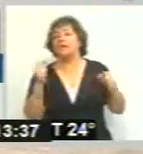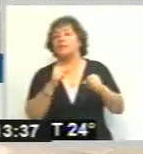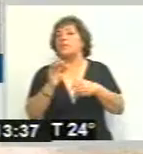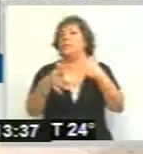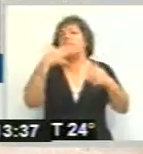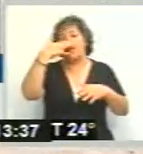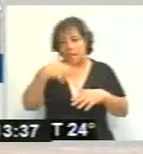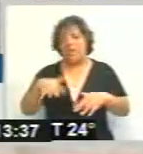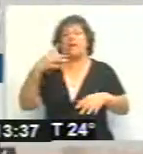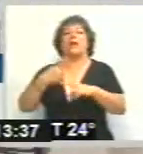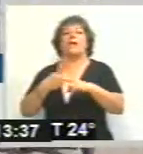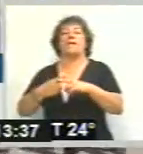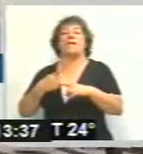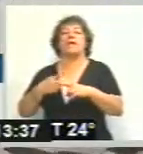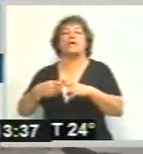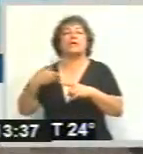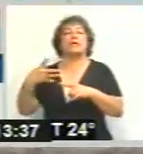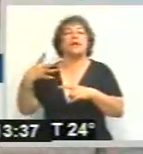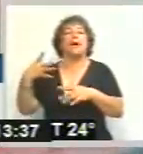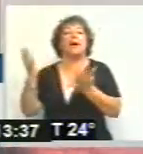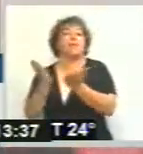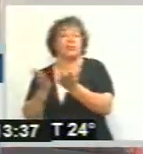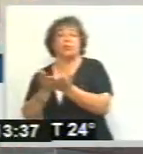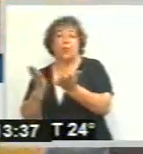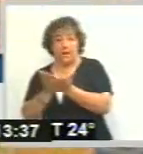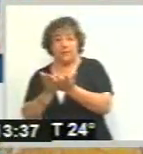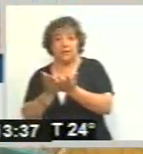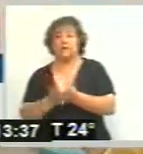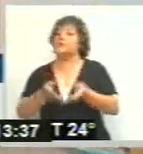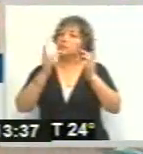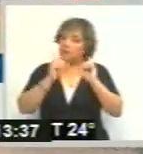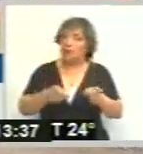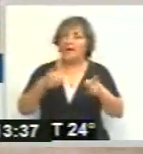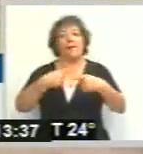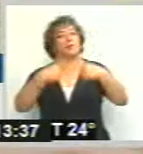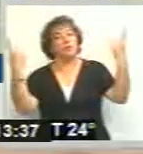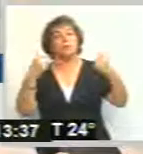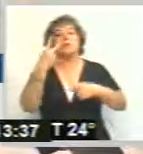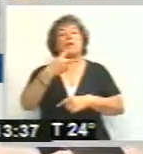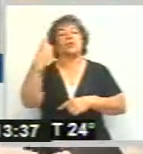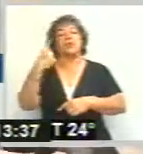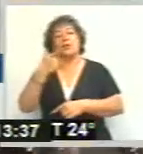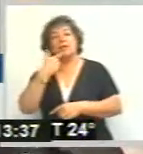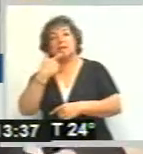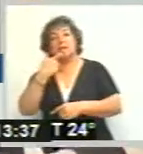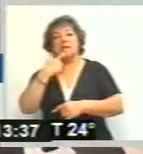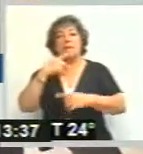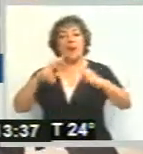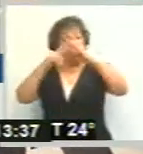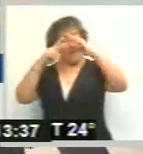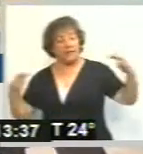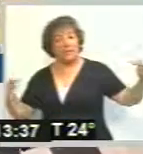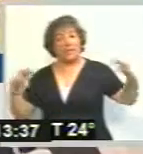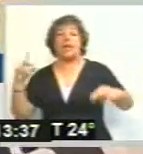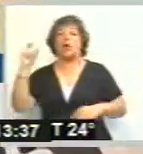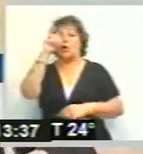después de la fiesta del estudiante ya que también inauguramos el 21 de septiembre la Pasarela de la Coca con